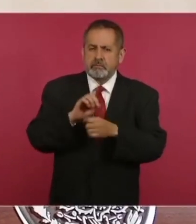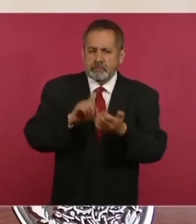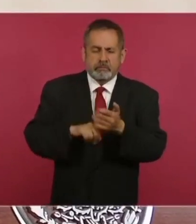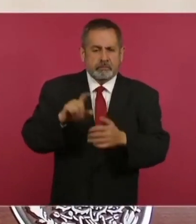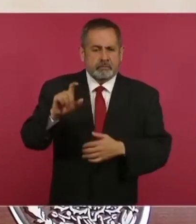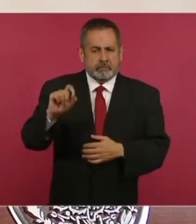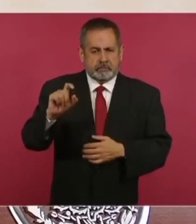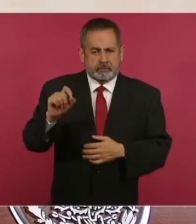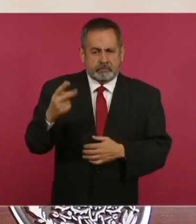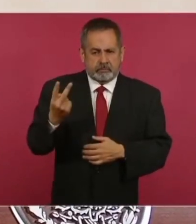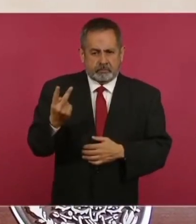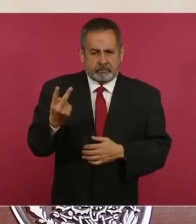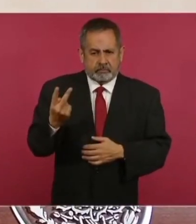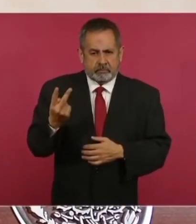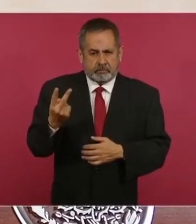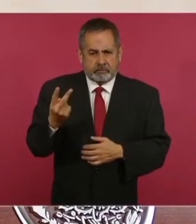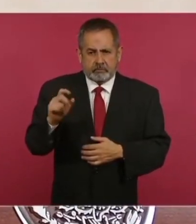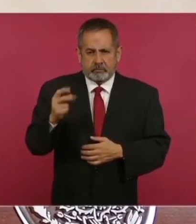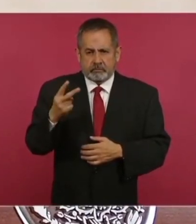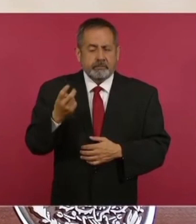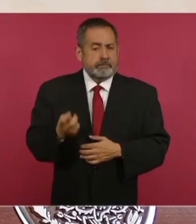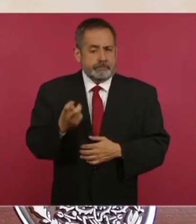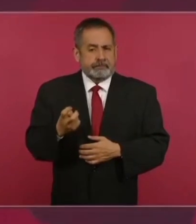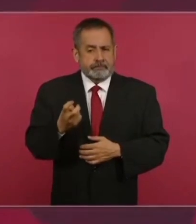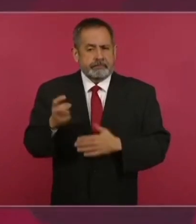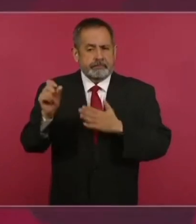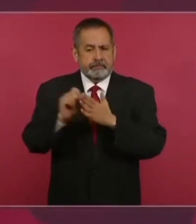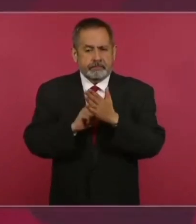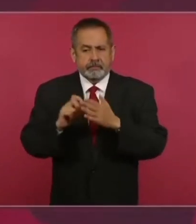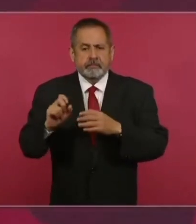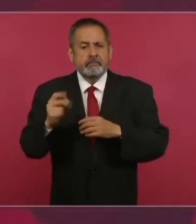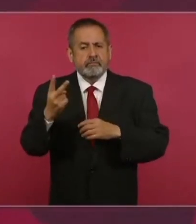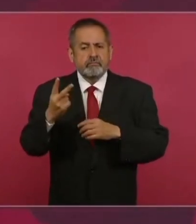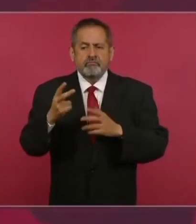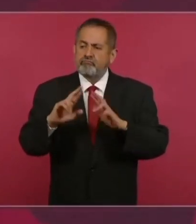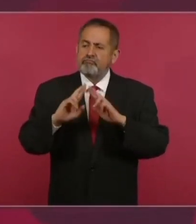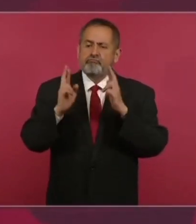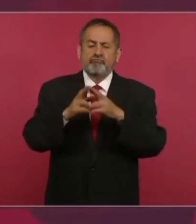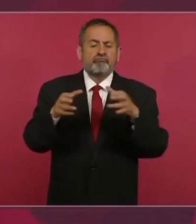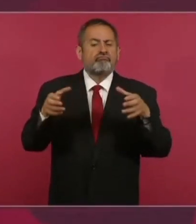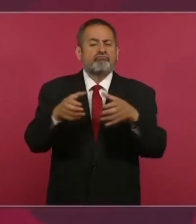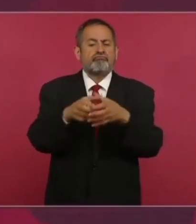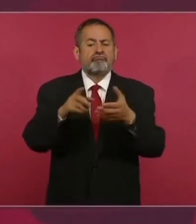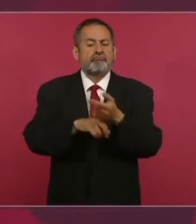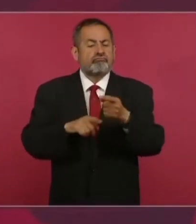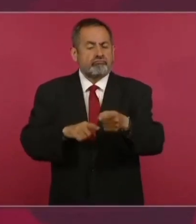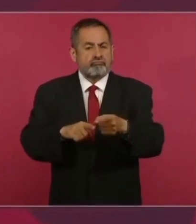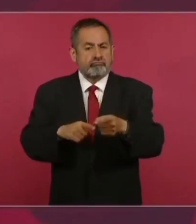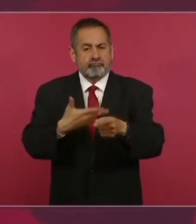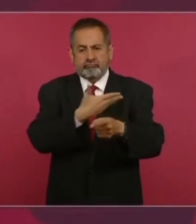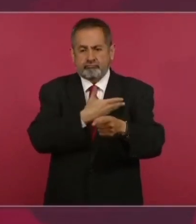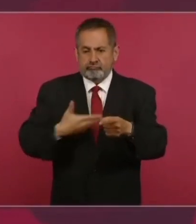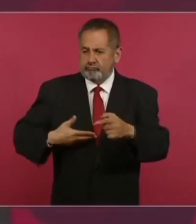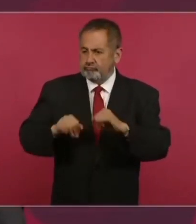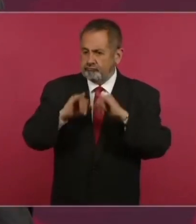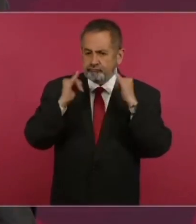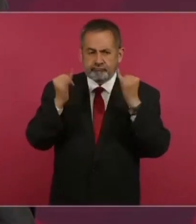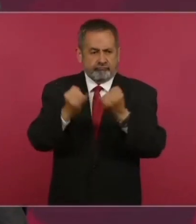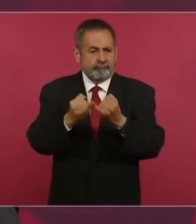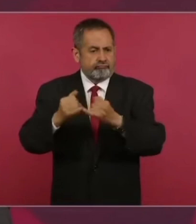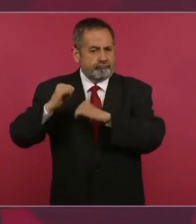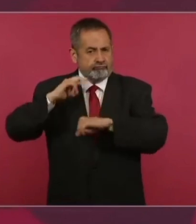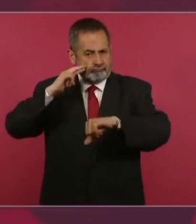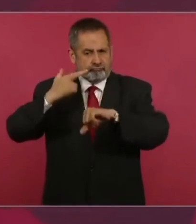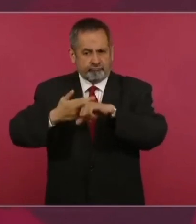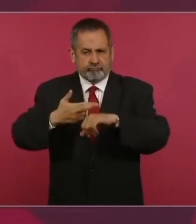de este mes una reunión de presidentes y cancilleres